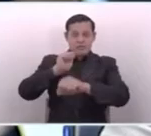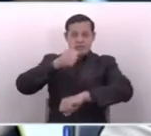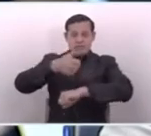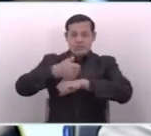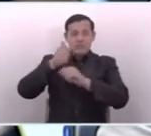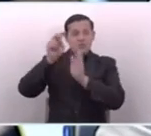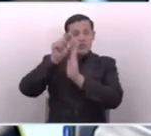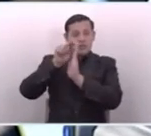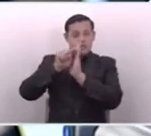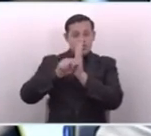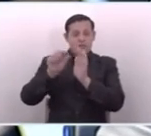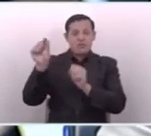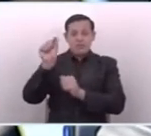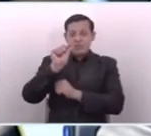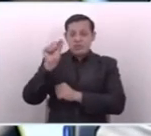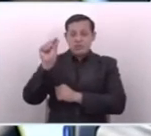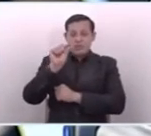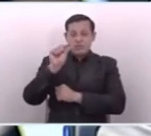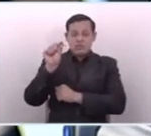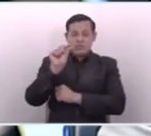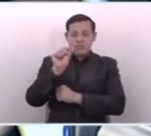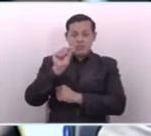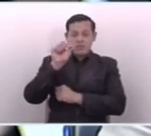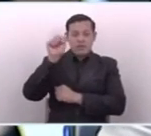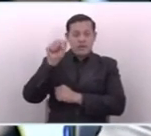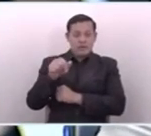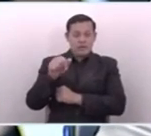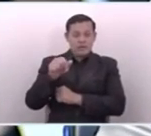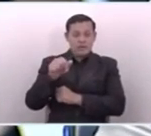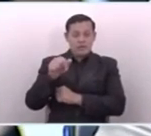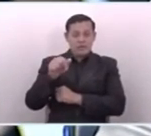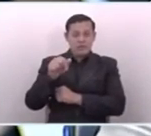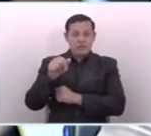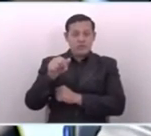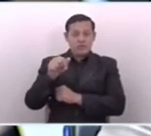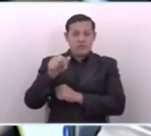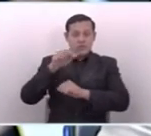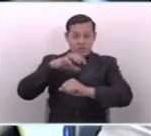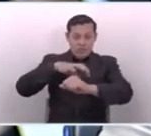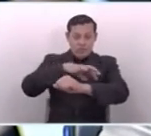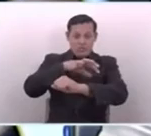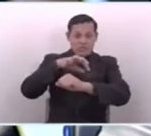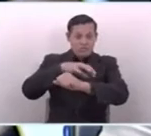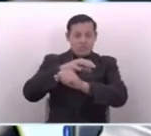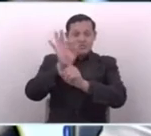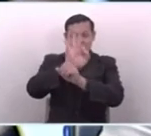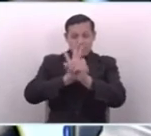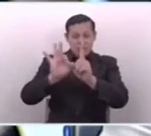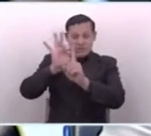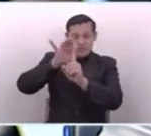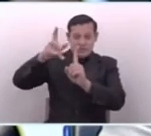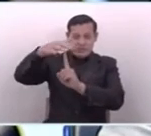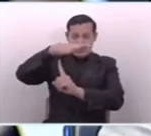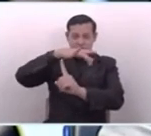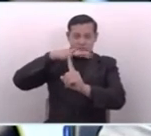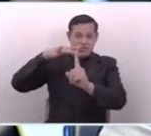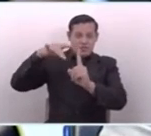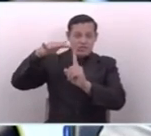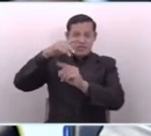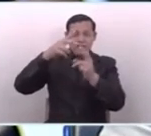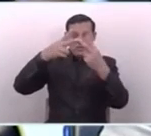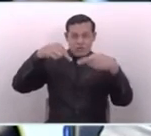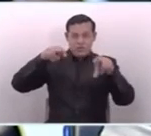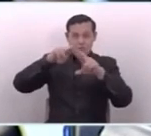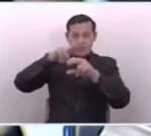medidas que permitan que en este caso con un producto específico mejoren las condiciones de